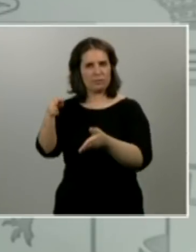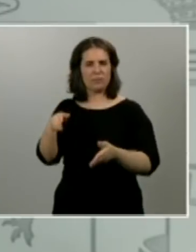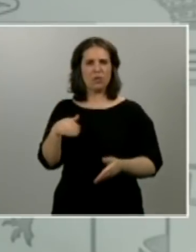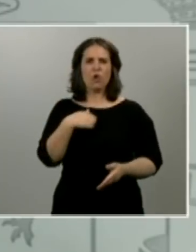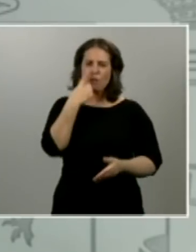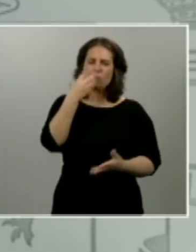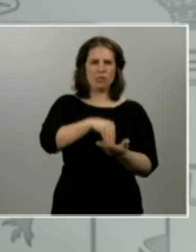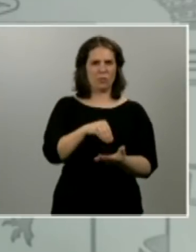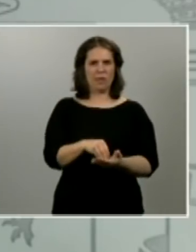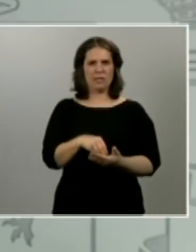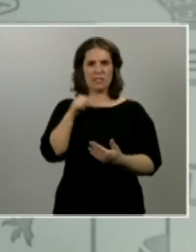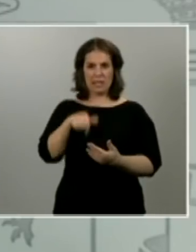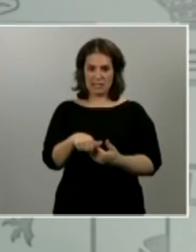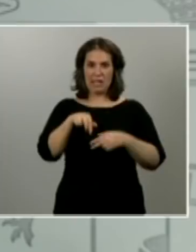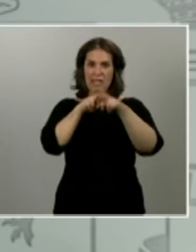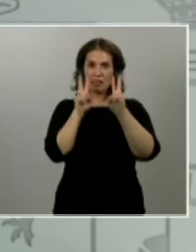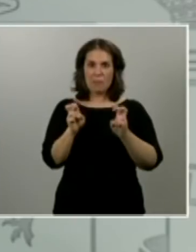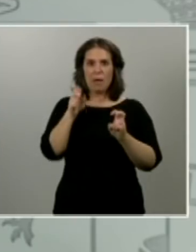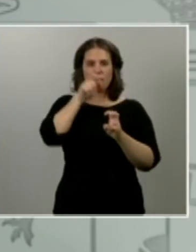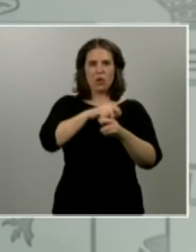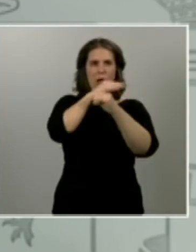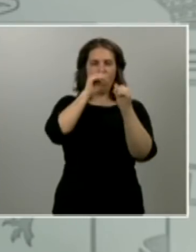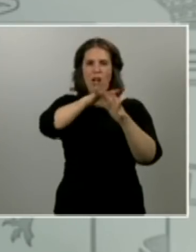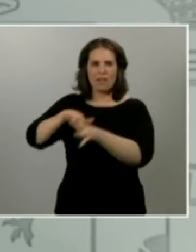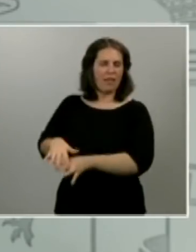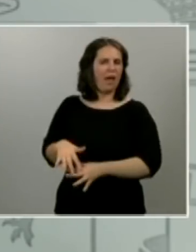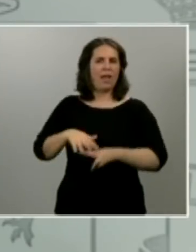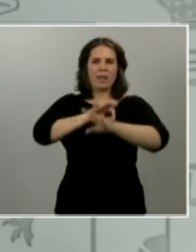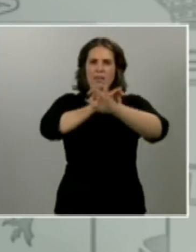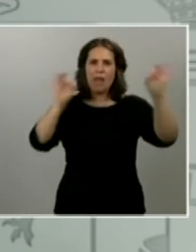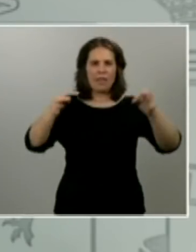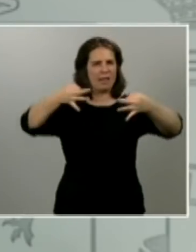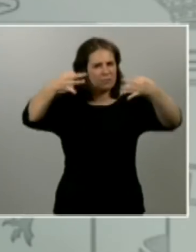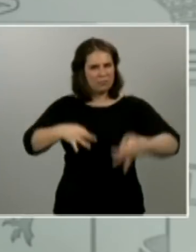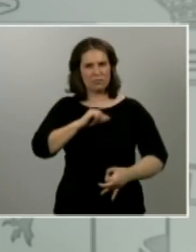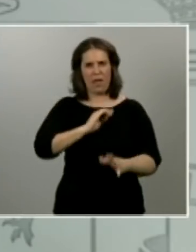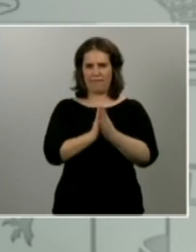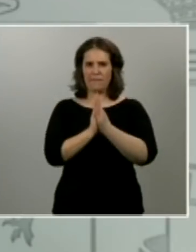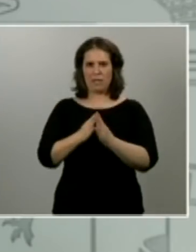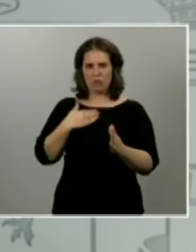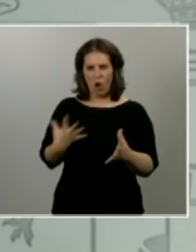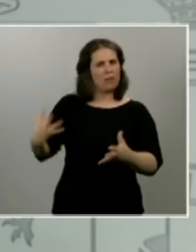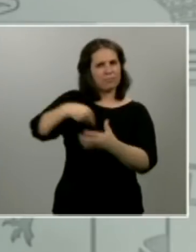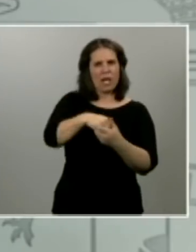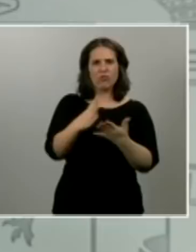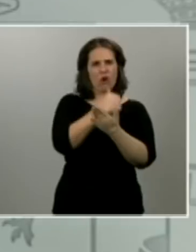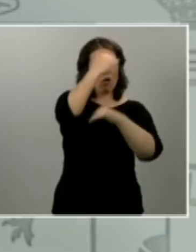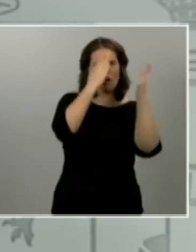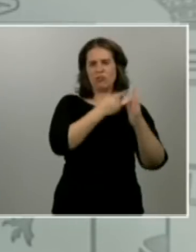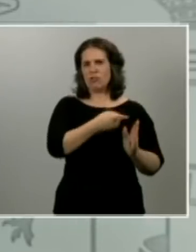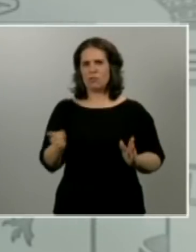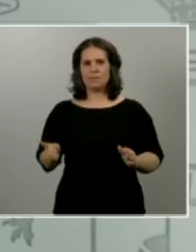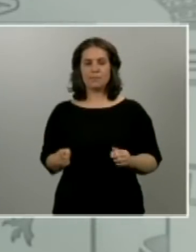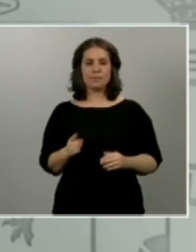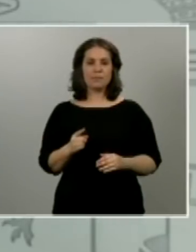Podéis estar seguros, nadie va a quedar atrás. Y también en ese propósito, pues nuestra